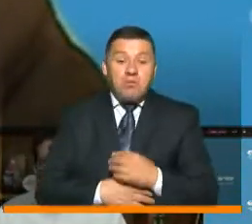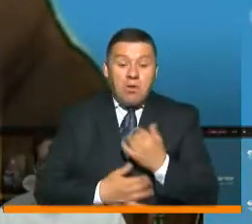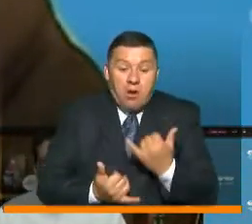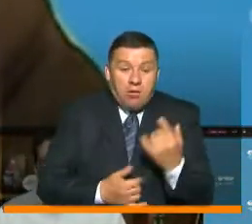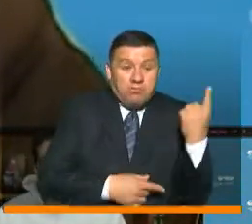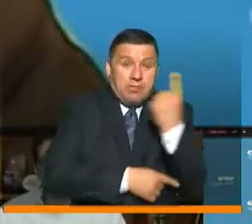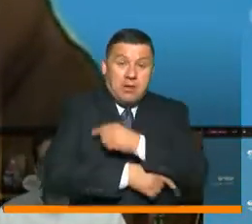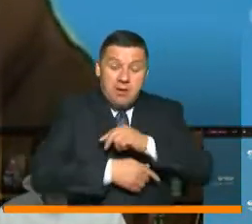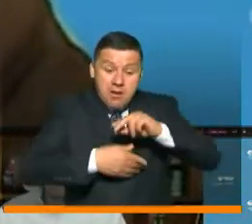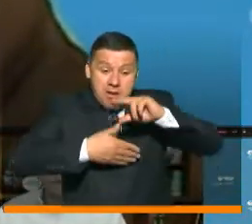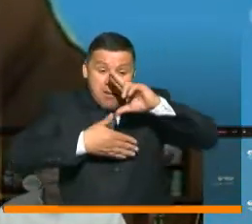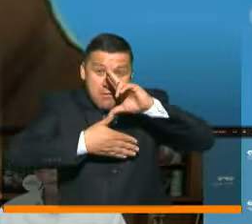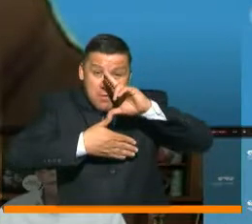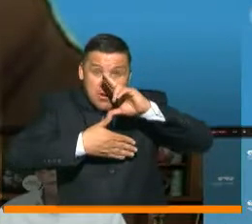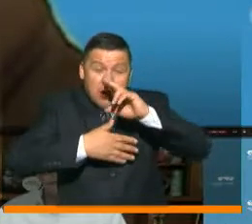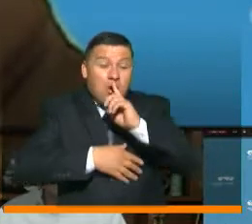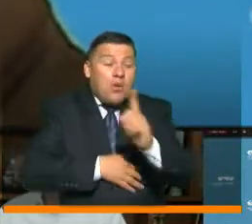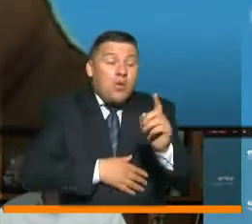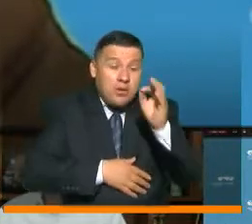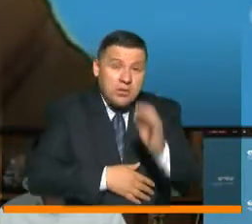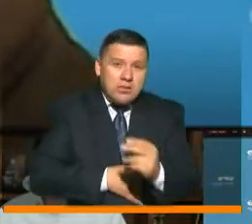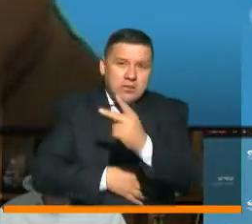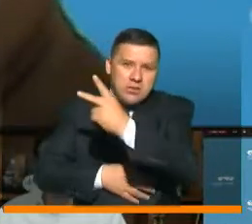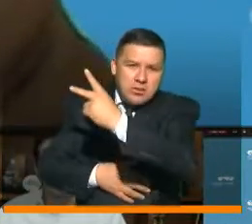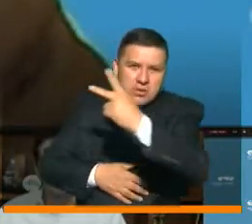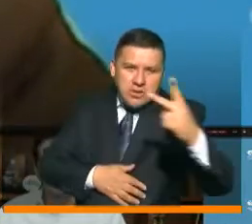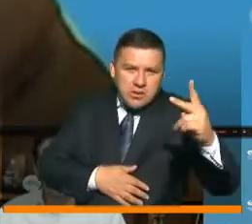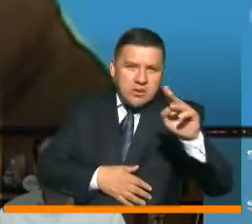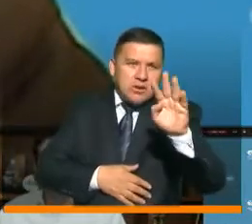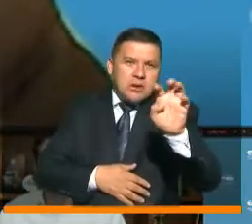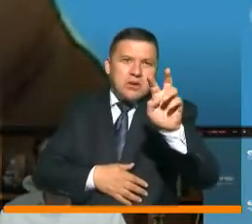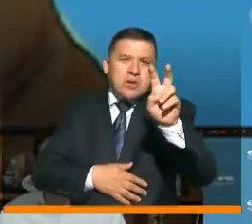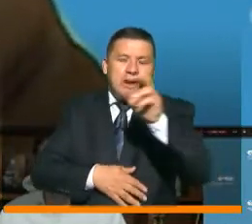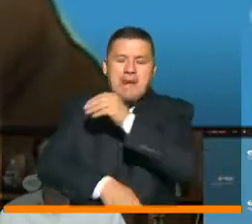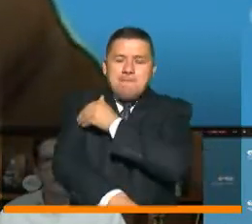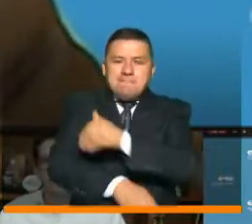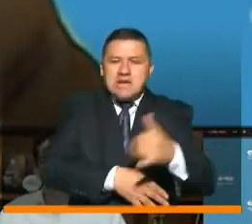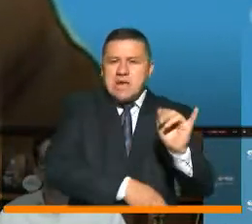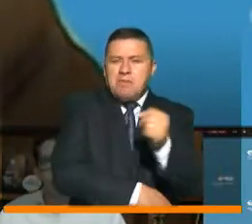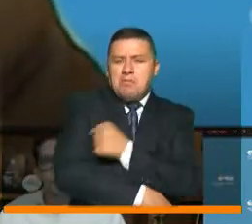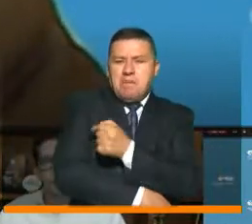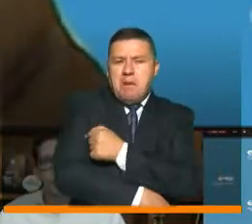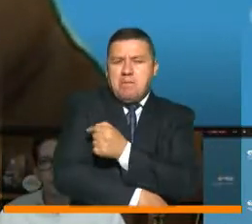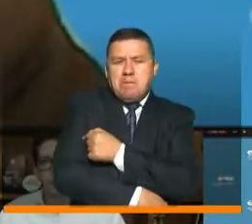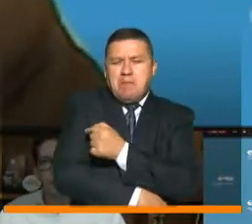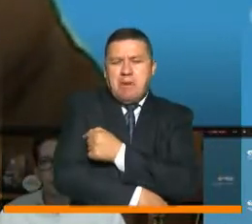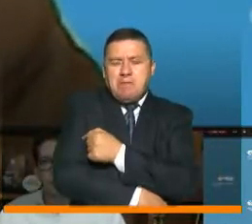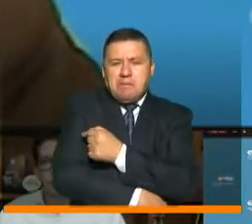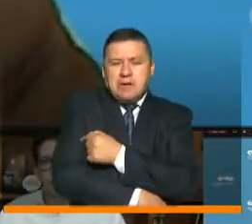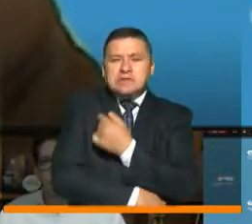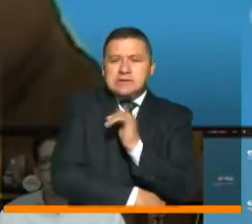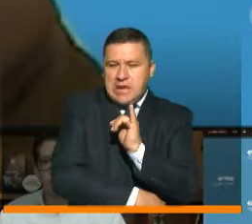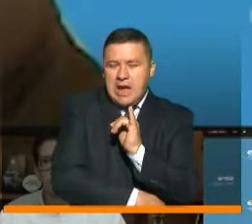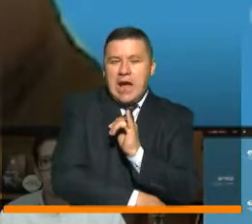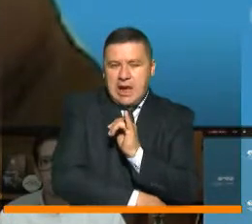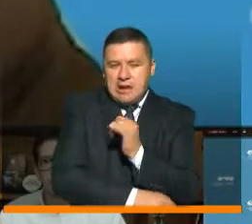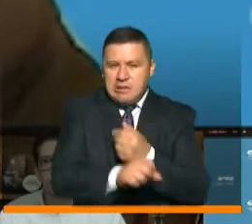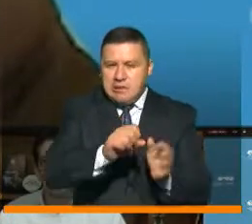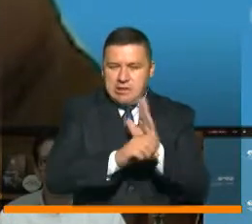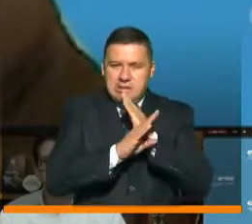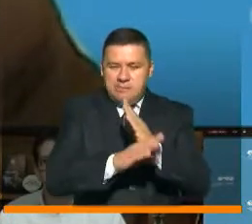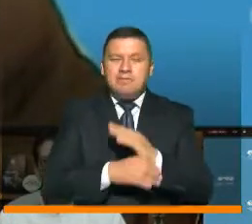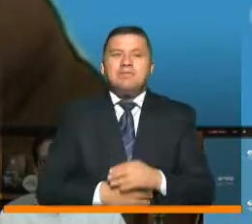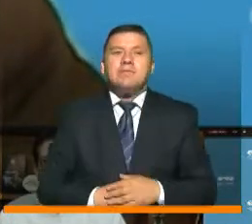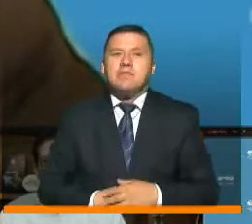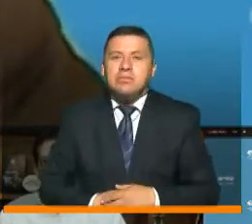hoy, en América, se han aplicado 287 millones de dosis de la vacuna contra el COVID